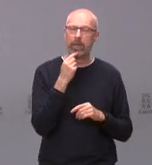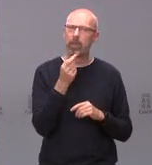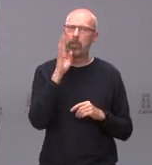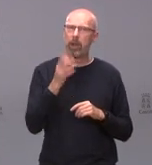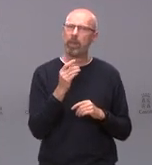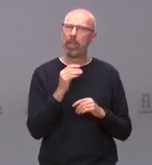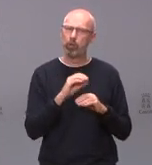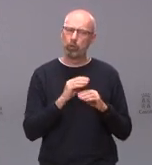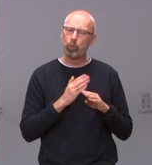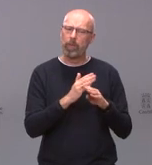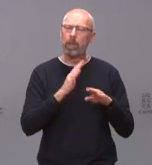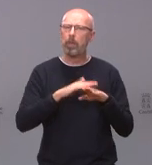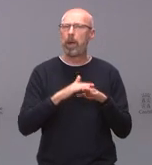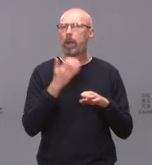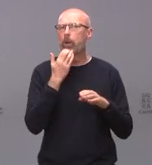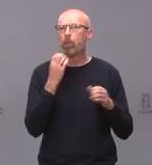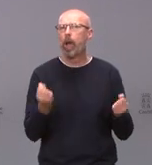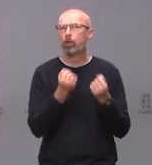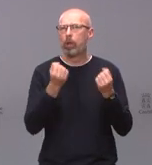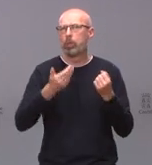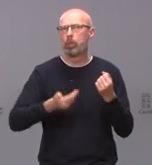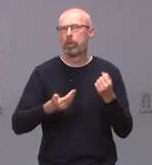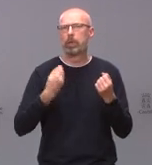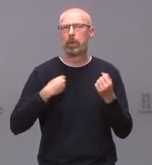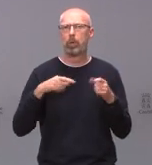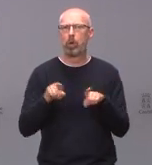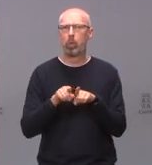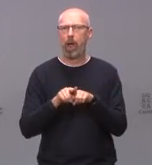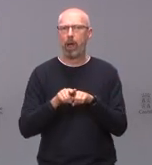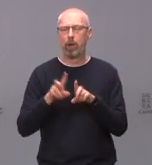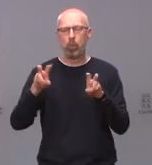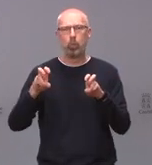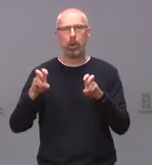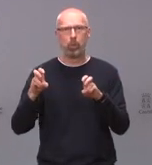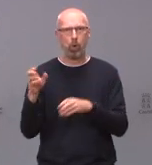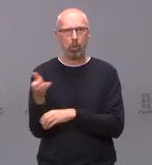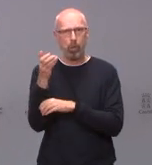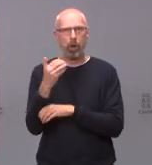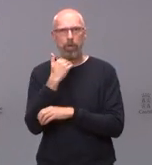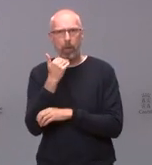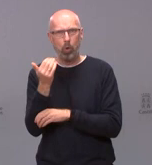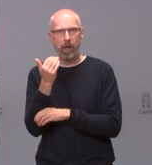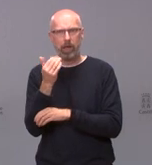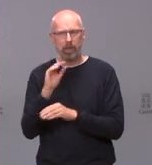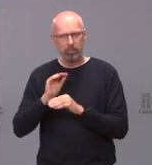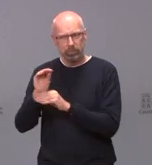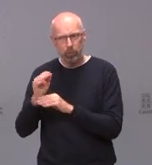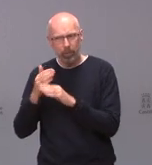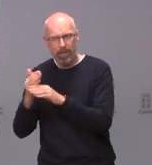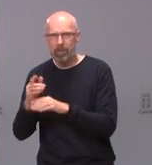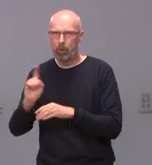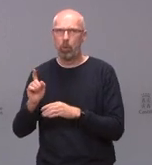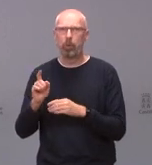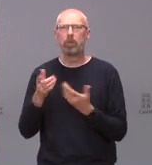por ejemplo actuaciones importantes como la que está pendiente en el nuevo parque de bomberos de Zamora no sé si eso se acogería a otra